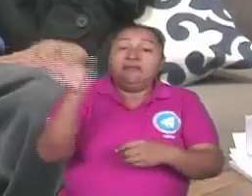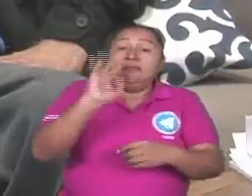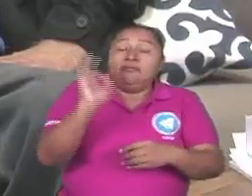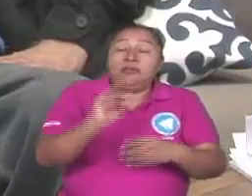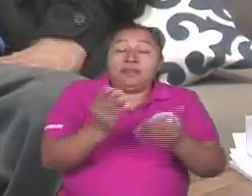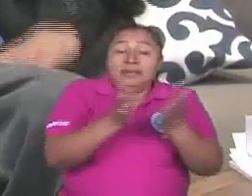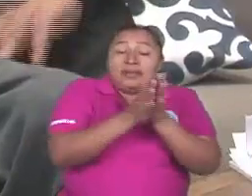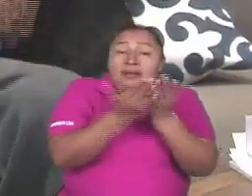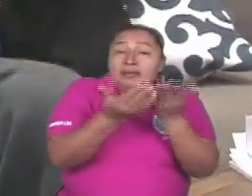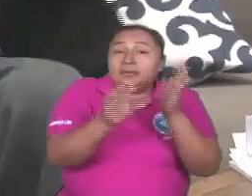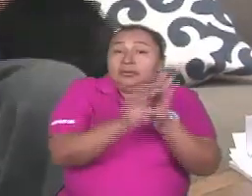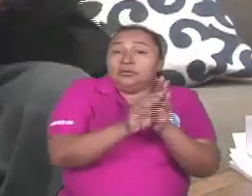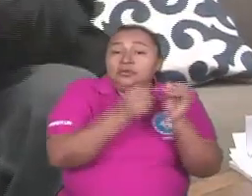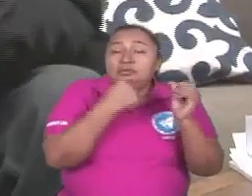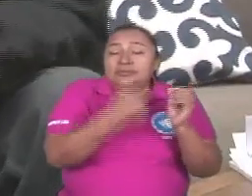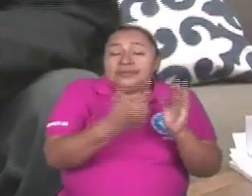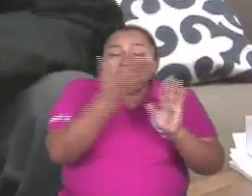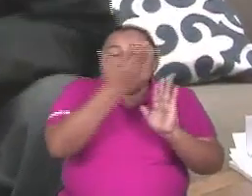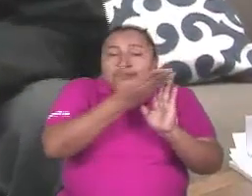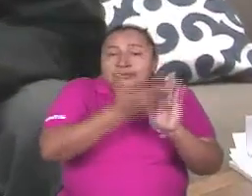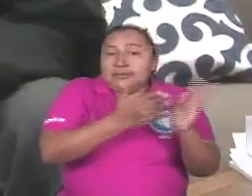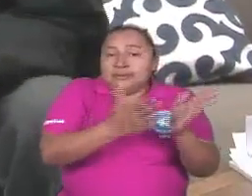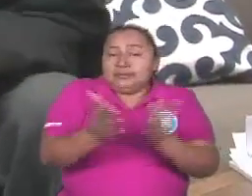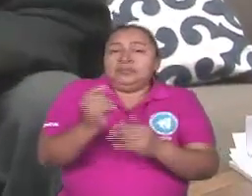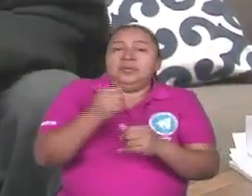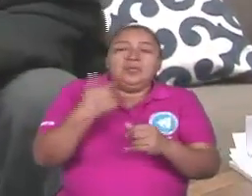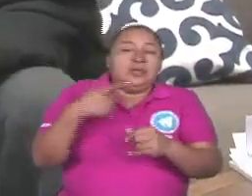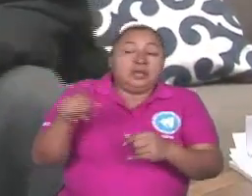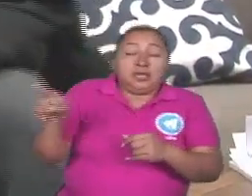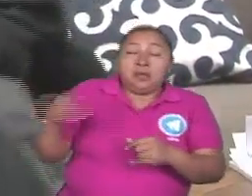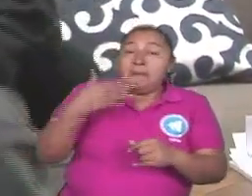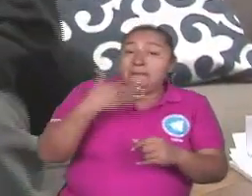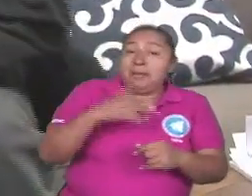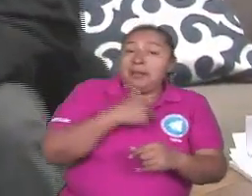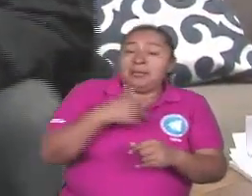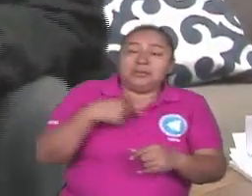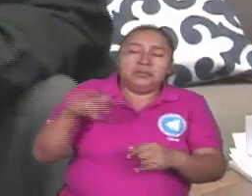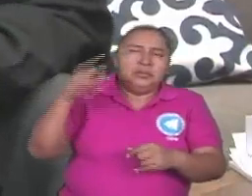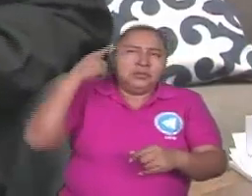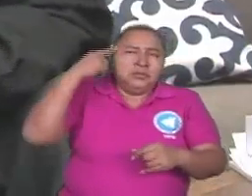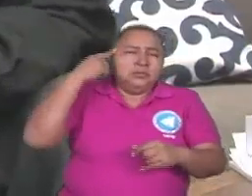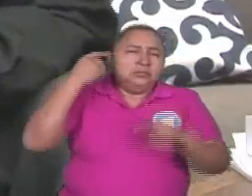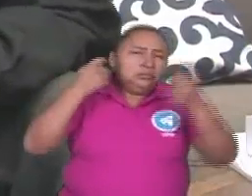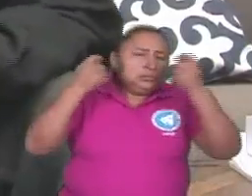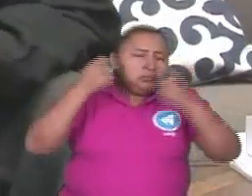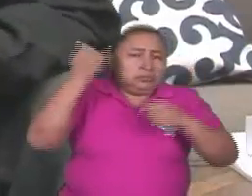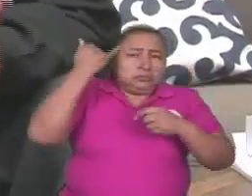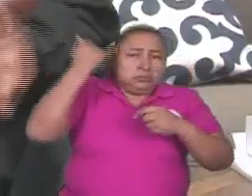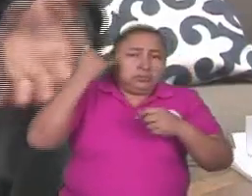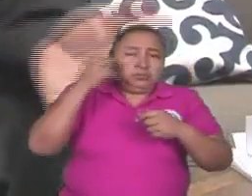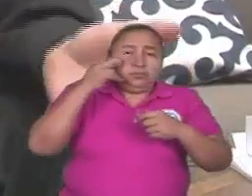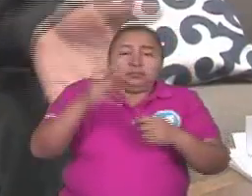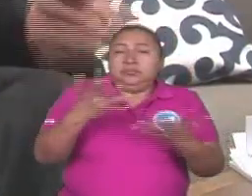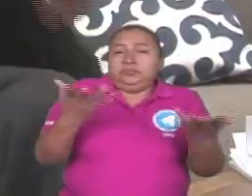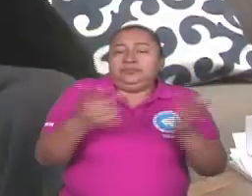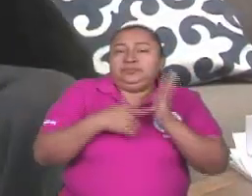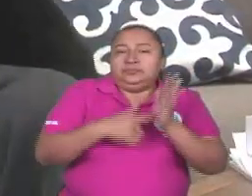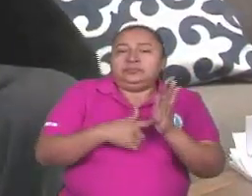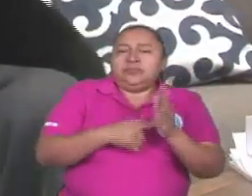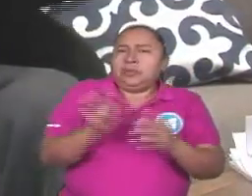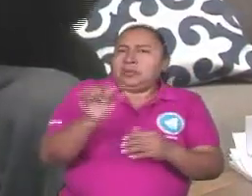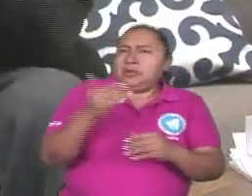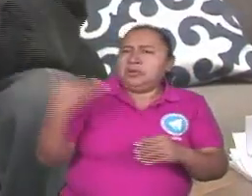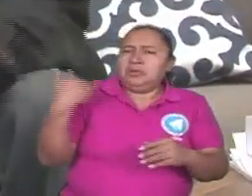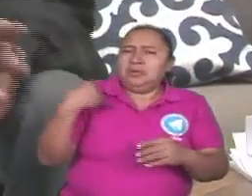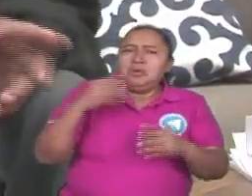constitucionales que tiene el país. Y mal hacen en criarse esa visión. Esa visión. Por ejemplo, ahorita, hace